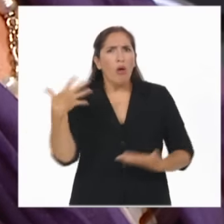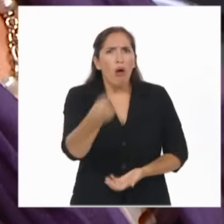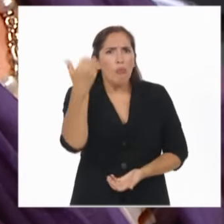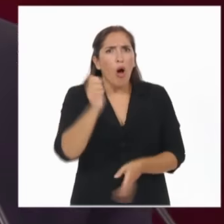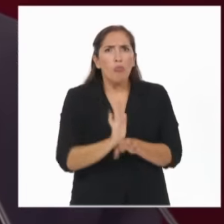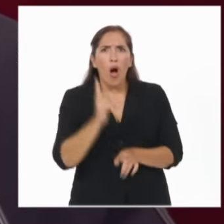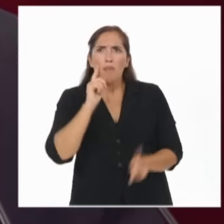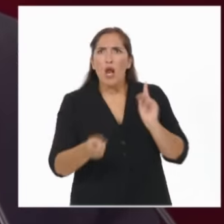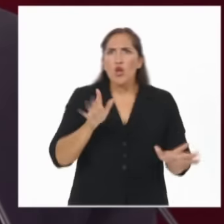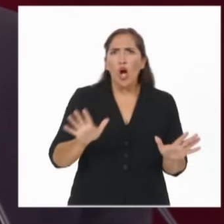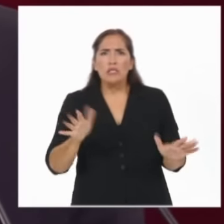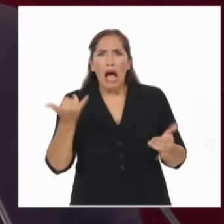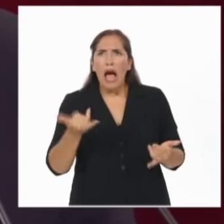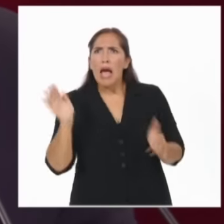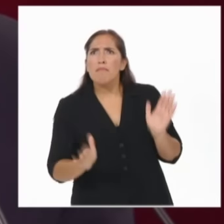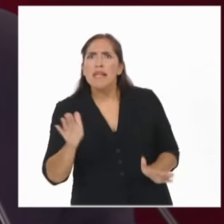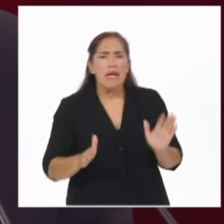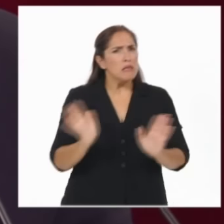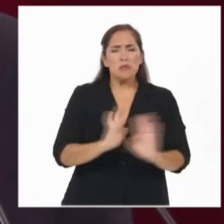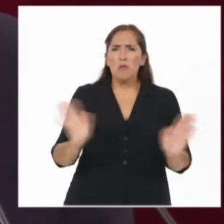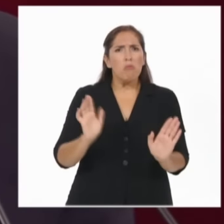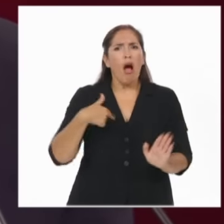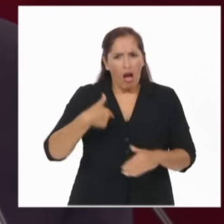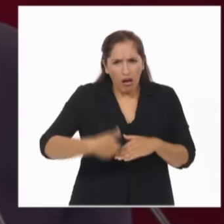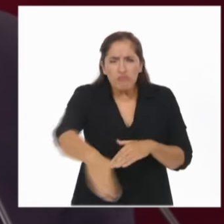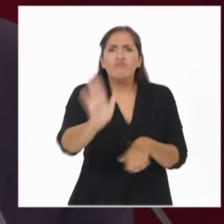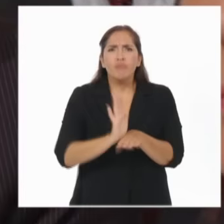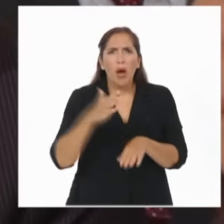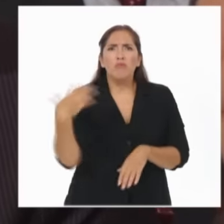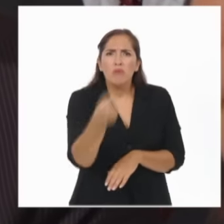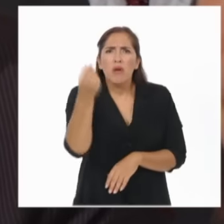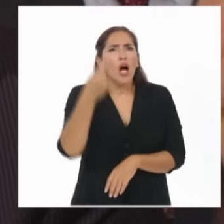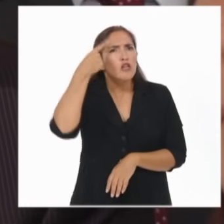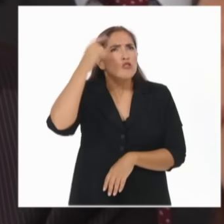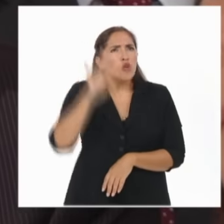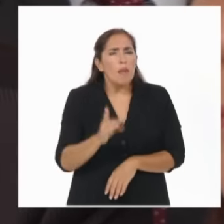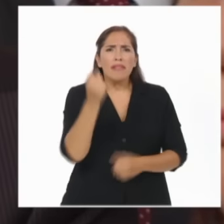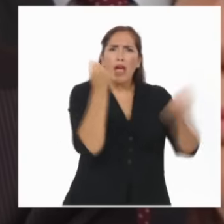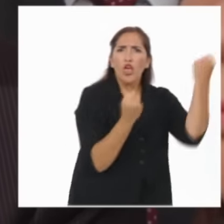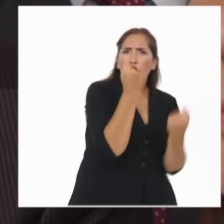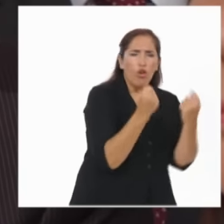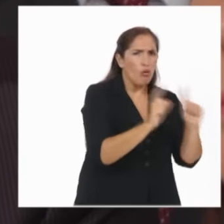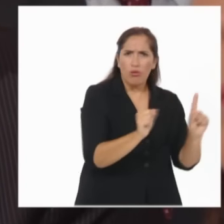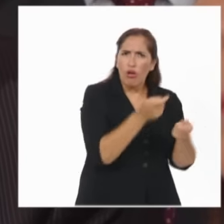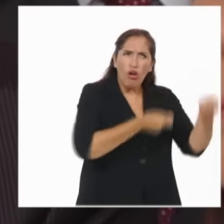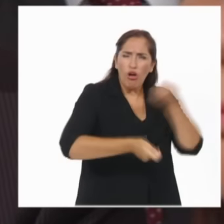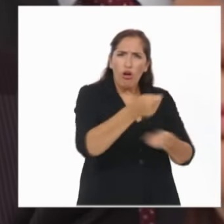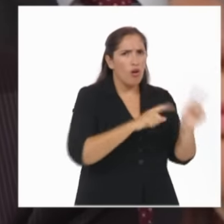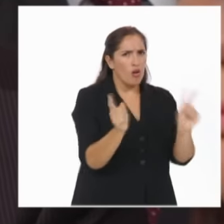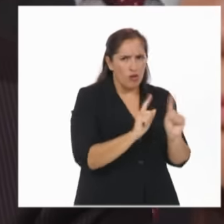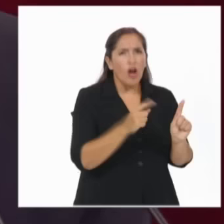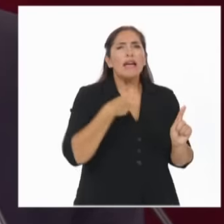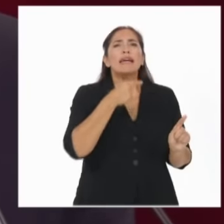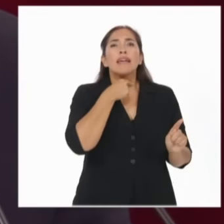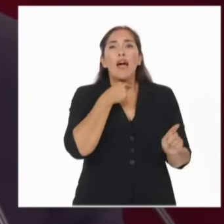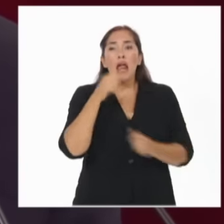Los beneficios de la integración van más allá de lo económico. Queremos que nuestras empresas se inserten en